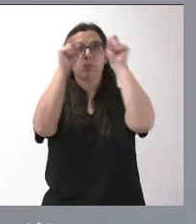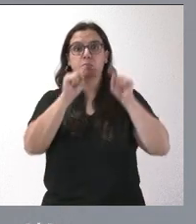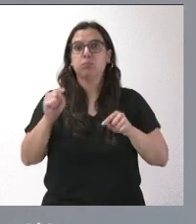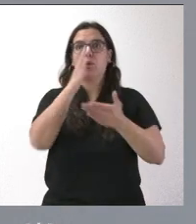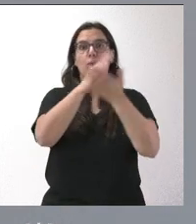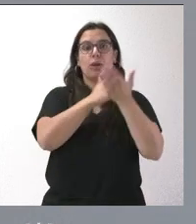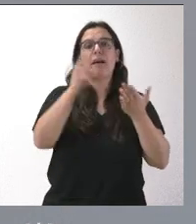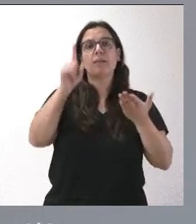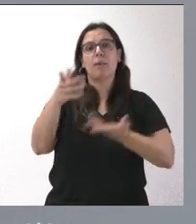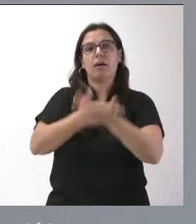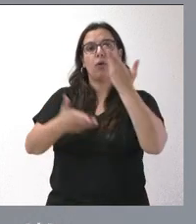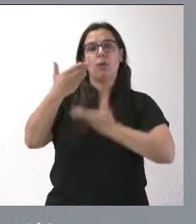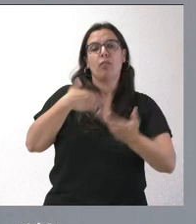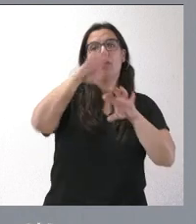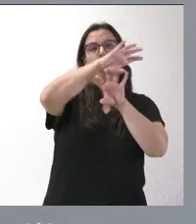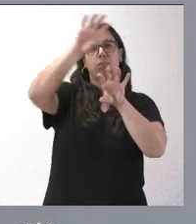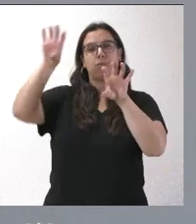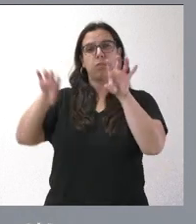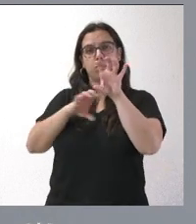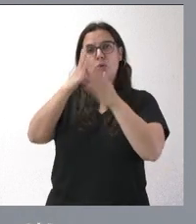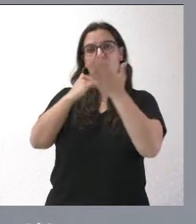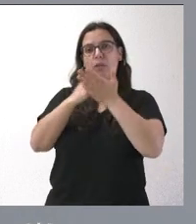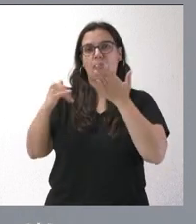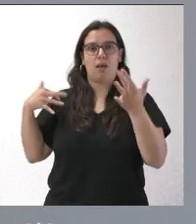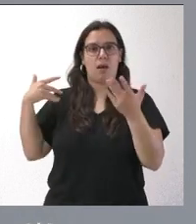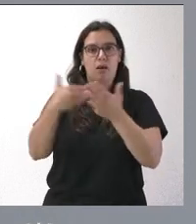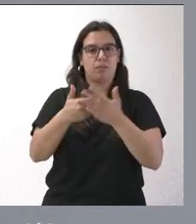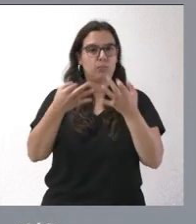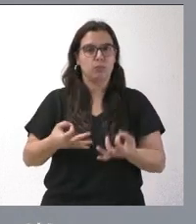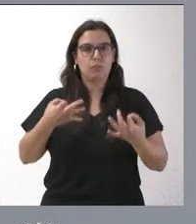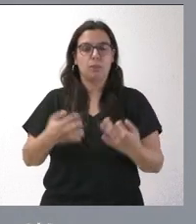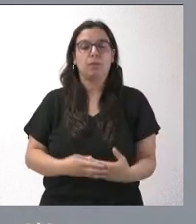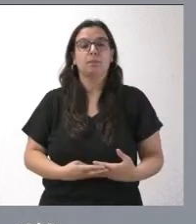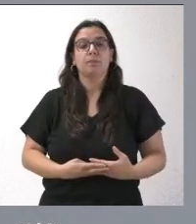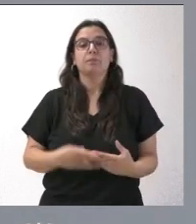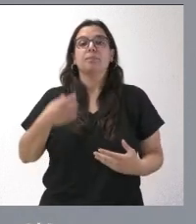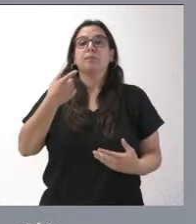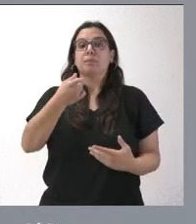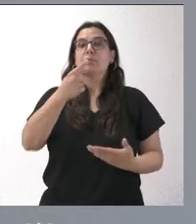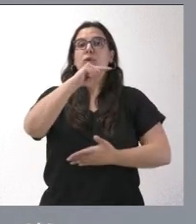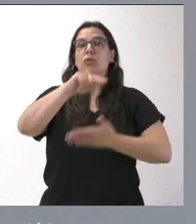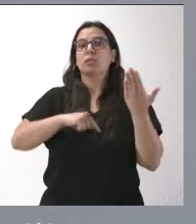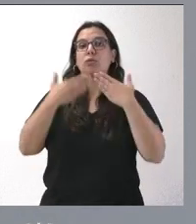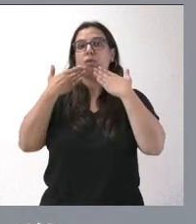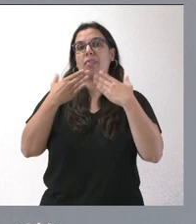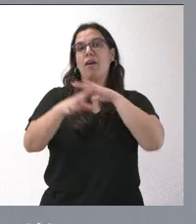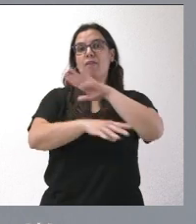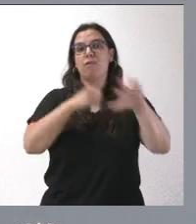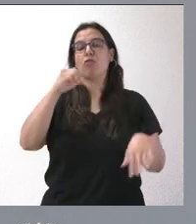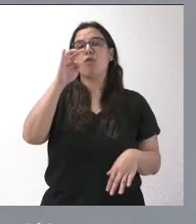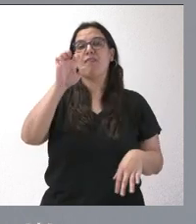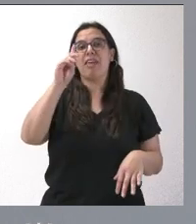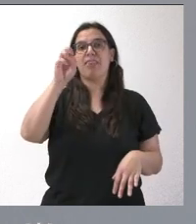como en otras comunidades autónomas limítrofes con las que venimos colaborando. Esta contratación se va a financiar con fondos FEDER